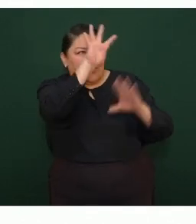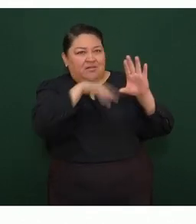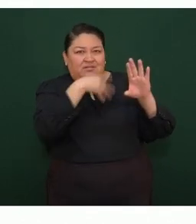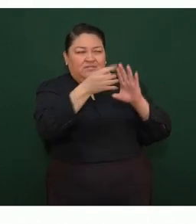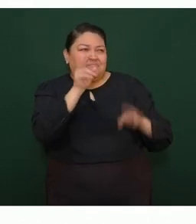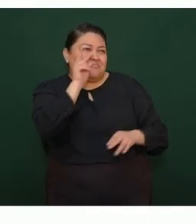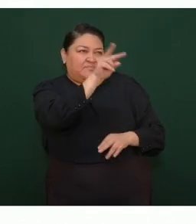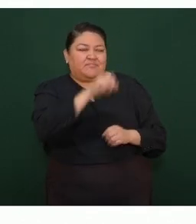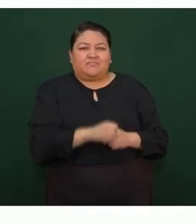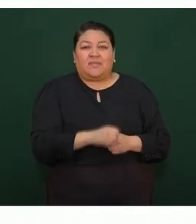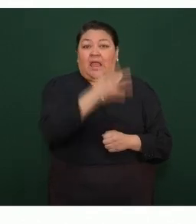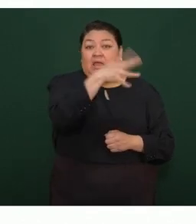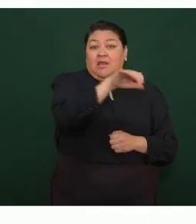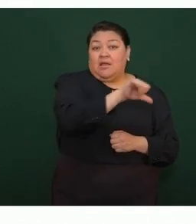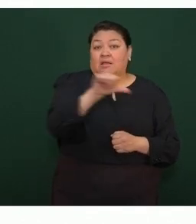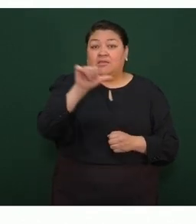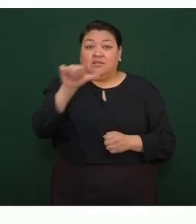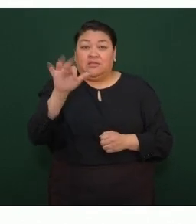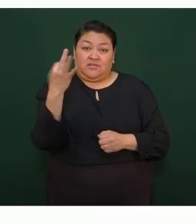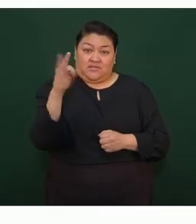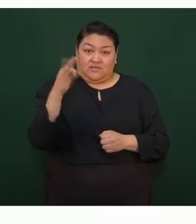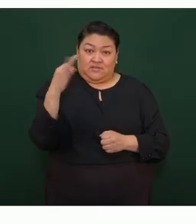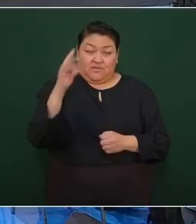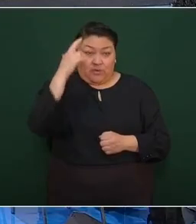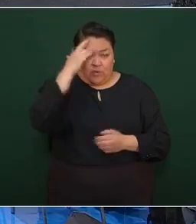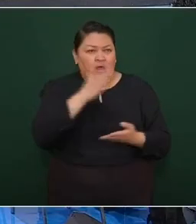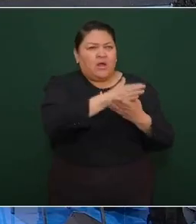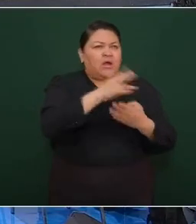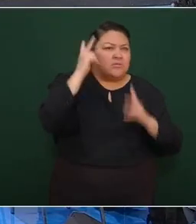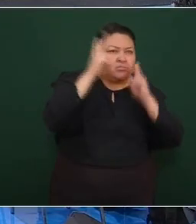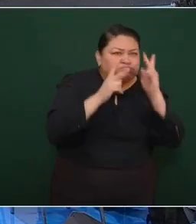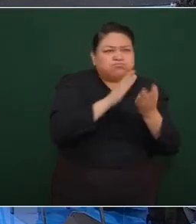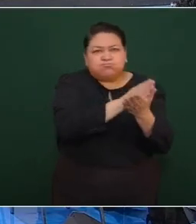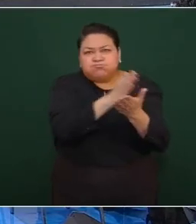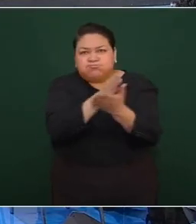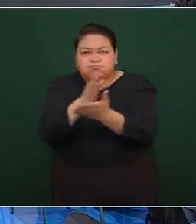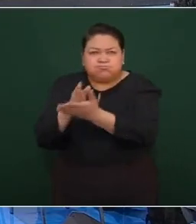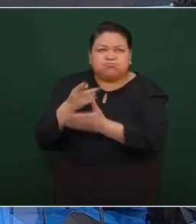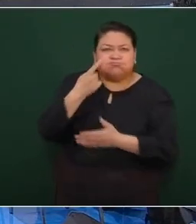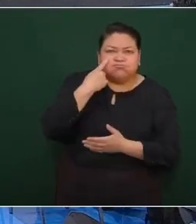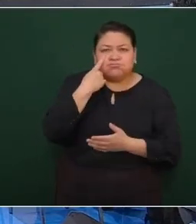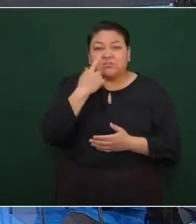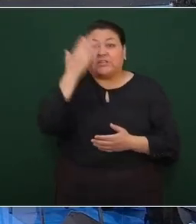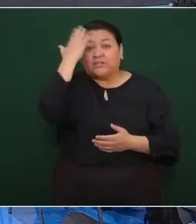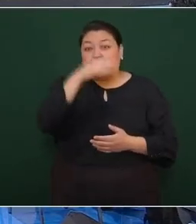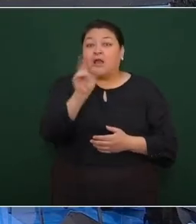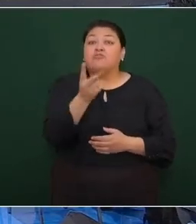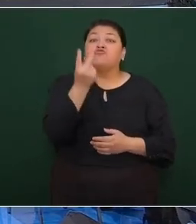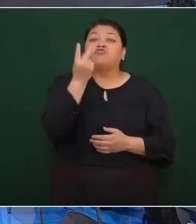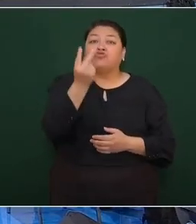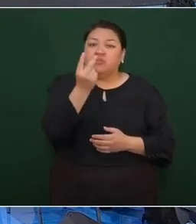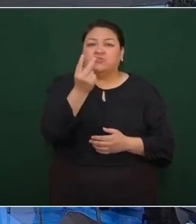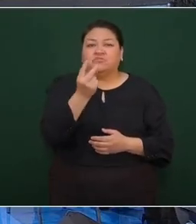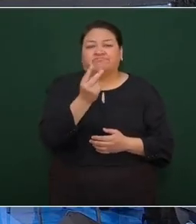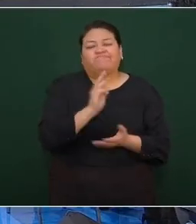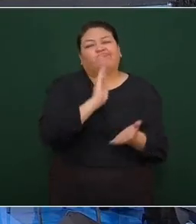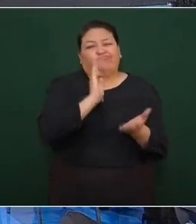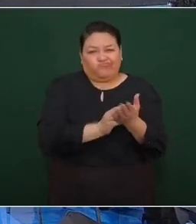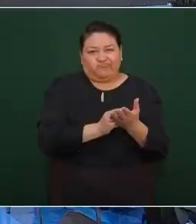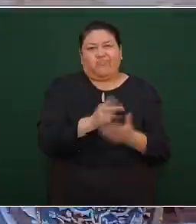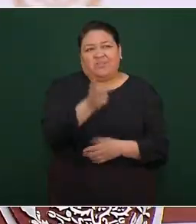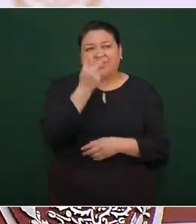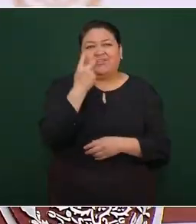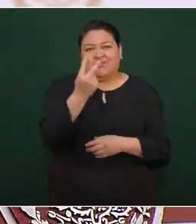Del 10 al 16 de febrero, de estas verificaciones que ya se comentaron, solamente dos resultaron con infracciones.